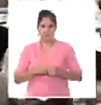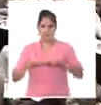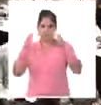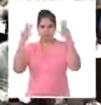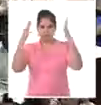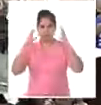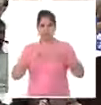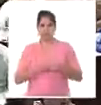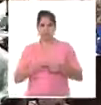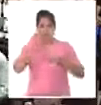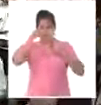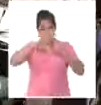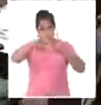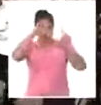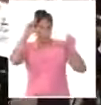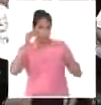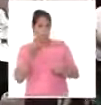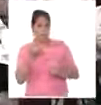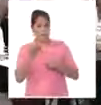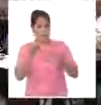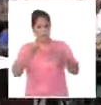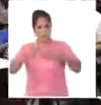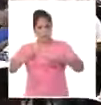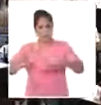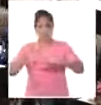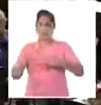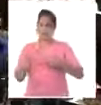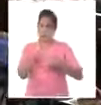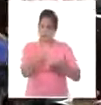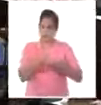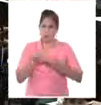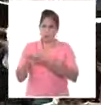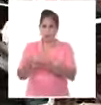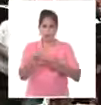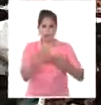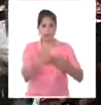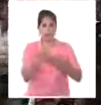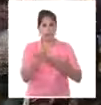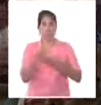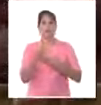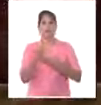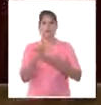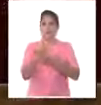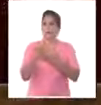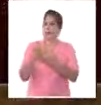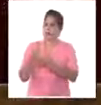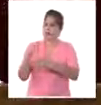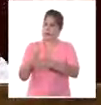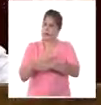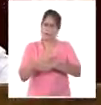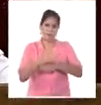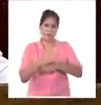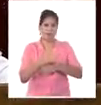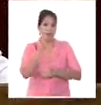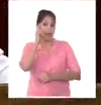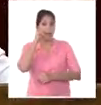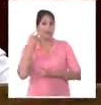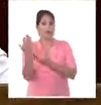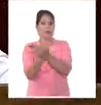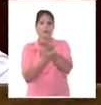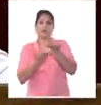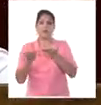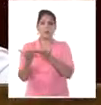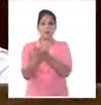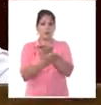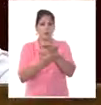Cuba aboga por la paz la cooperación la solidaridad el multilateralismo y el diálogo como